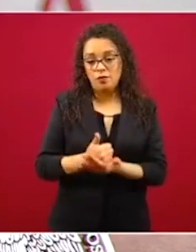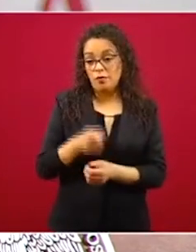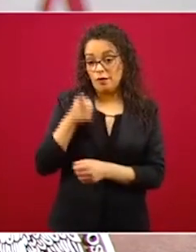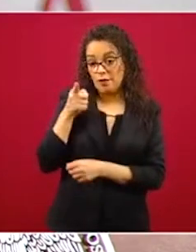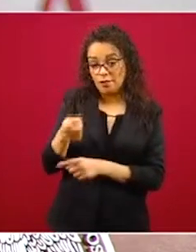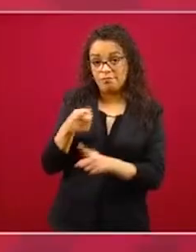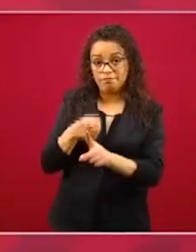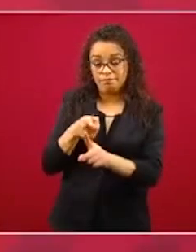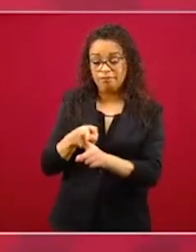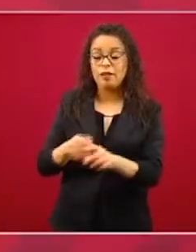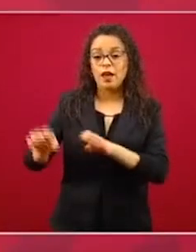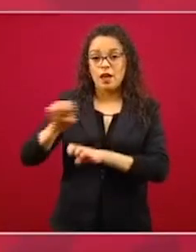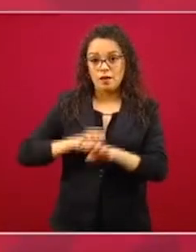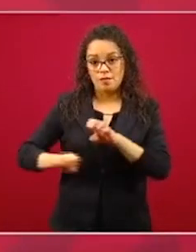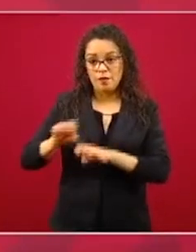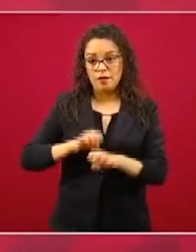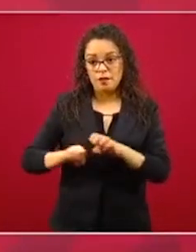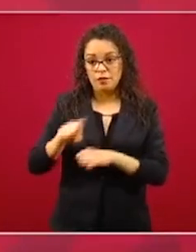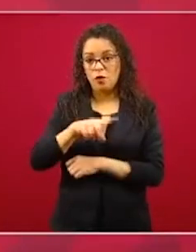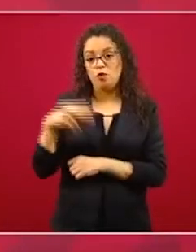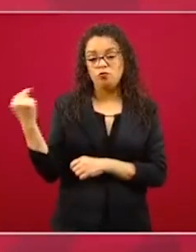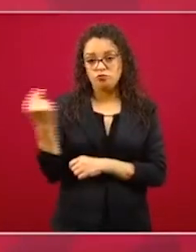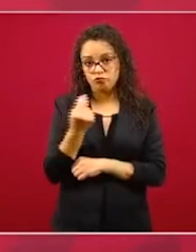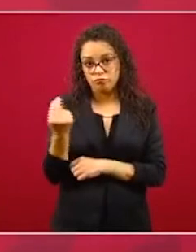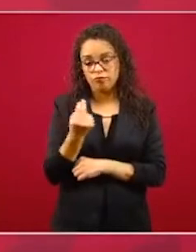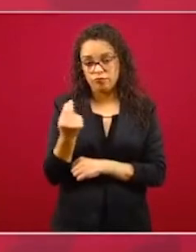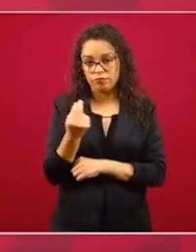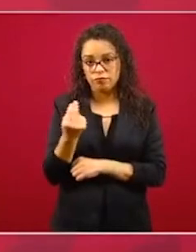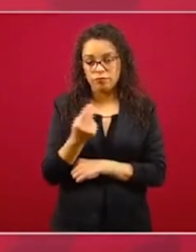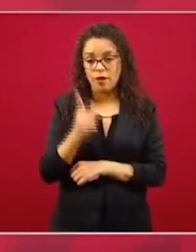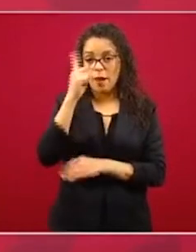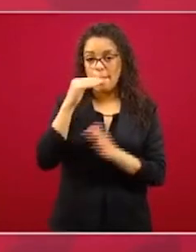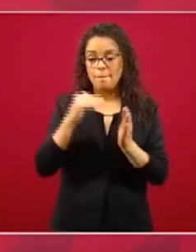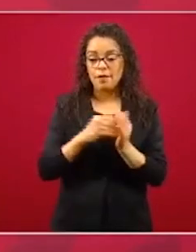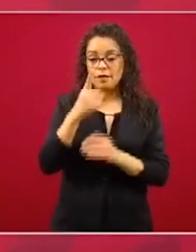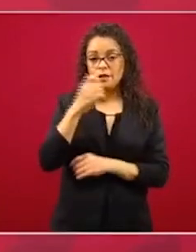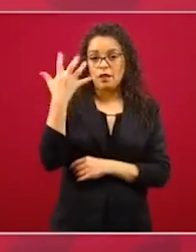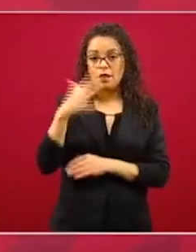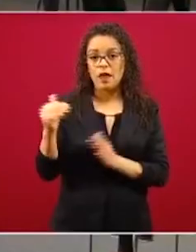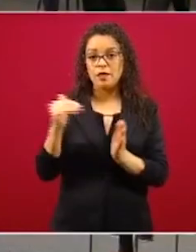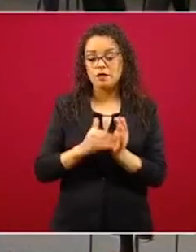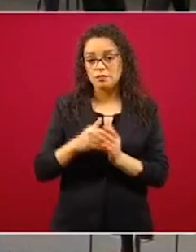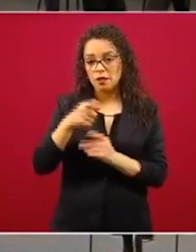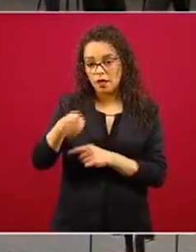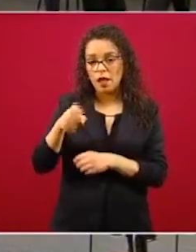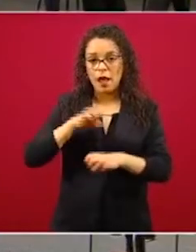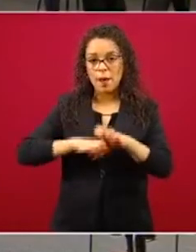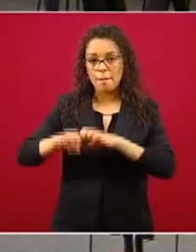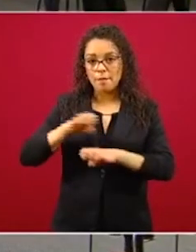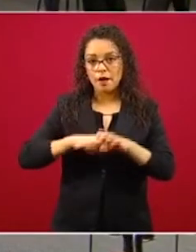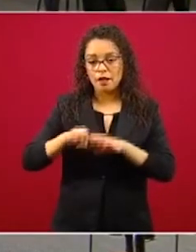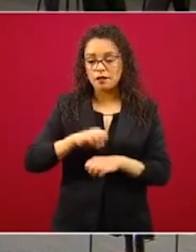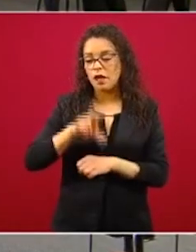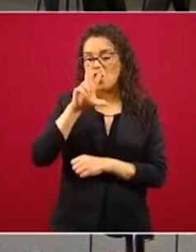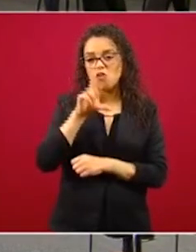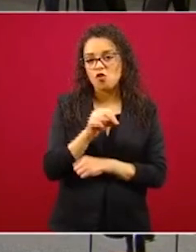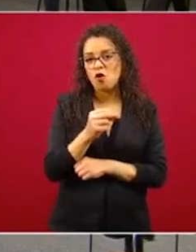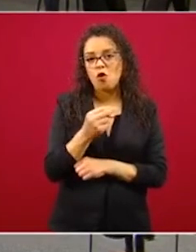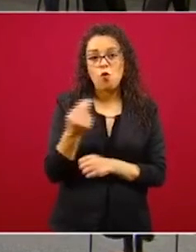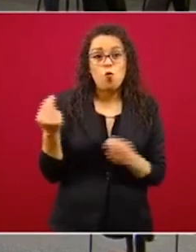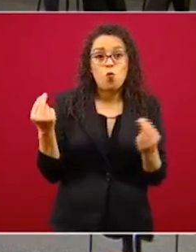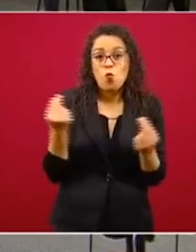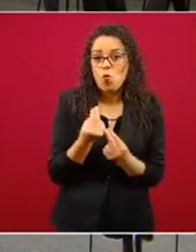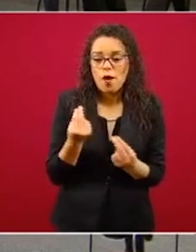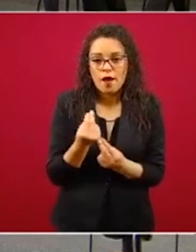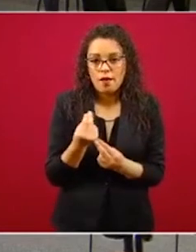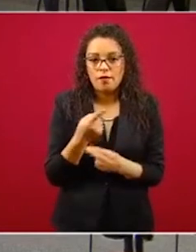esenciales la mayoría de los créditos. 110 mil créditos fueron para empresas no esenciales, es decir, las que